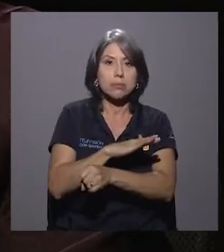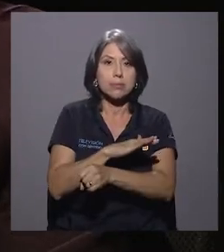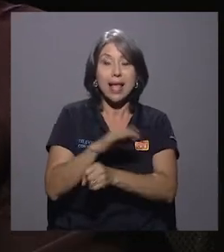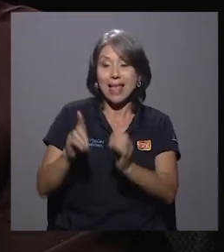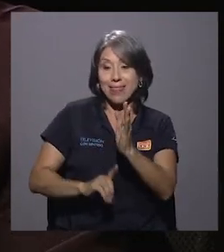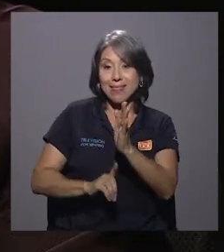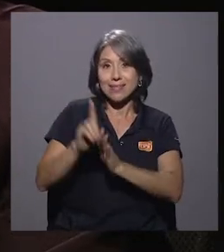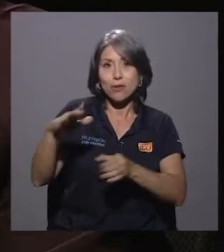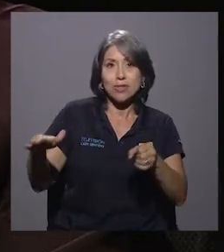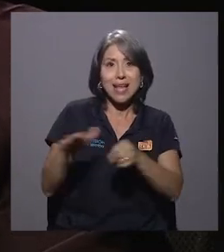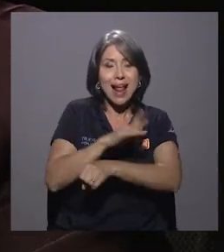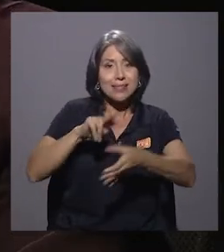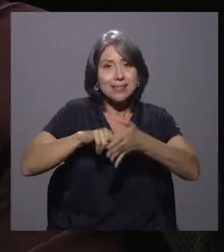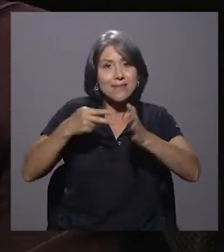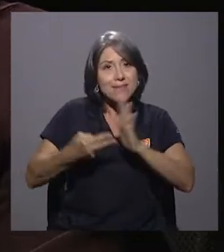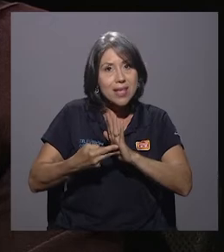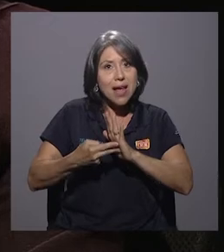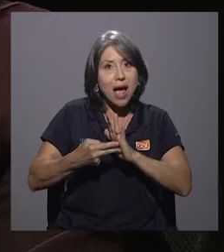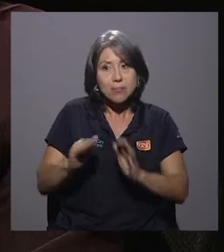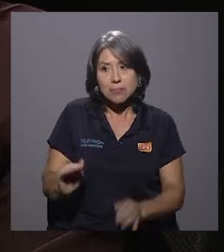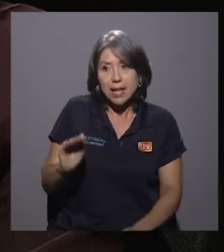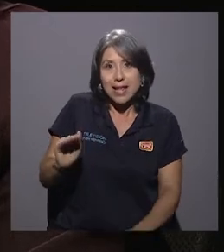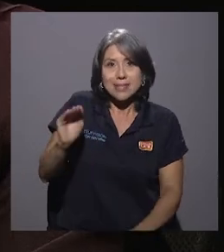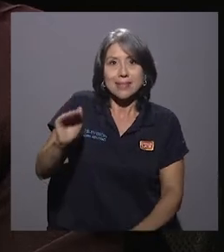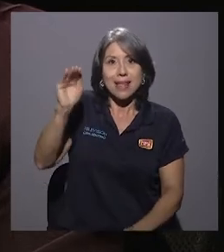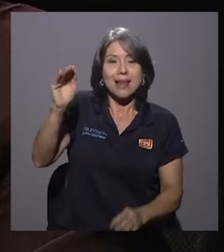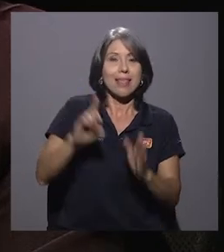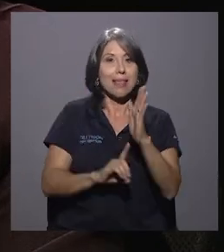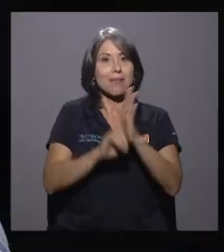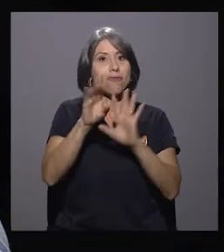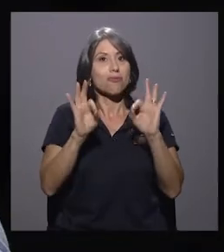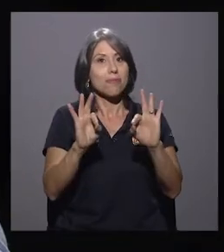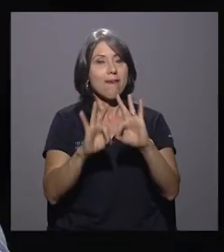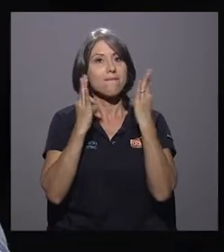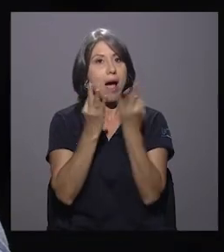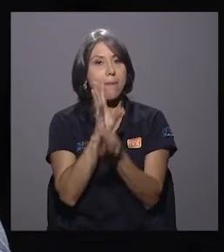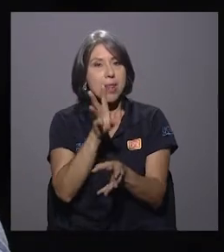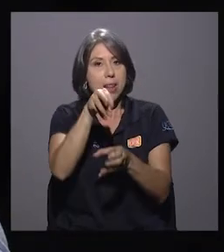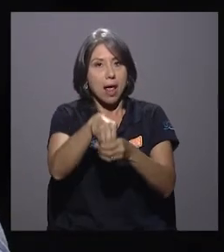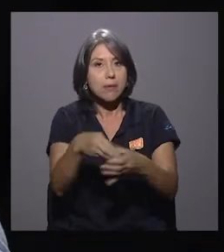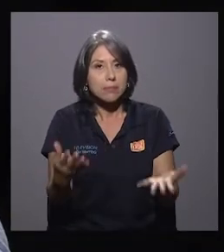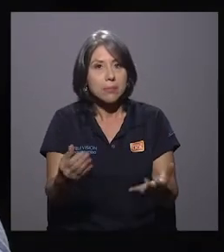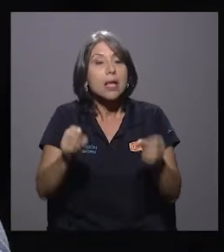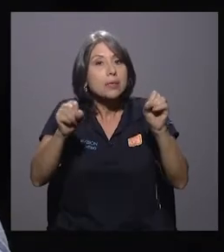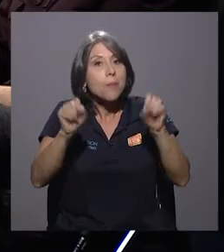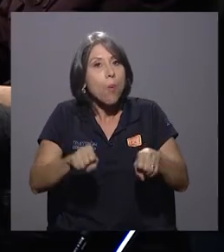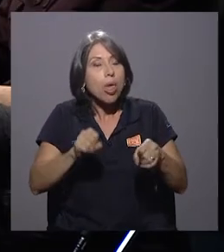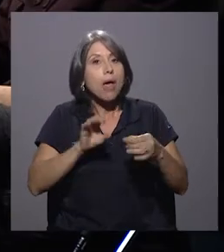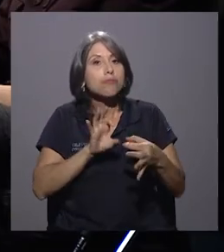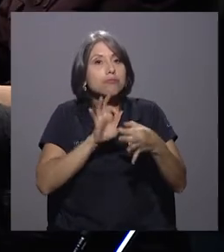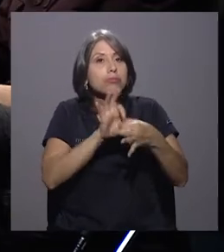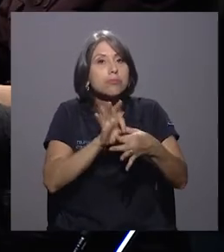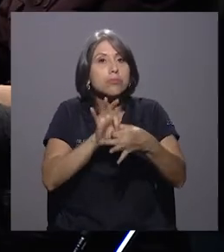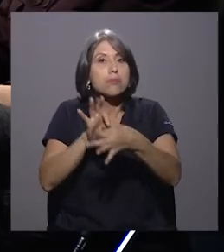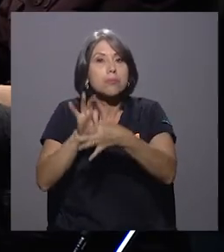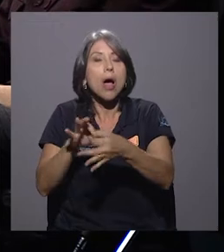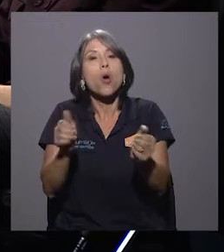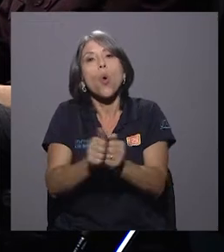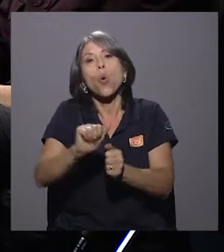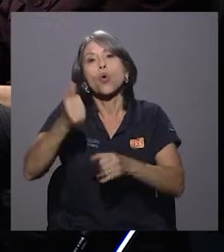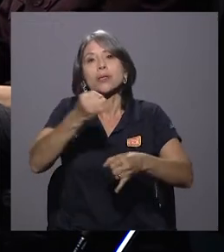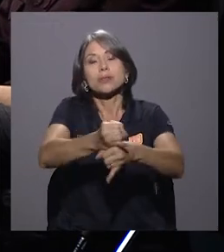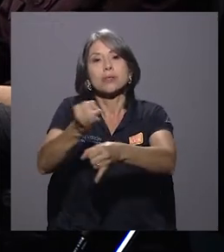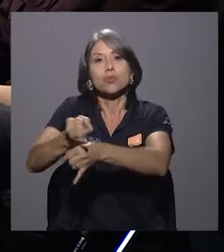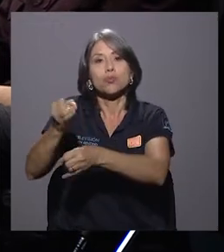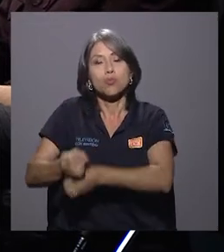integral implica el crecer y desarrollarse también en familia, ¿verdad? Entonces, que se pueda coordinar con las otras instituciones